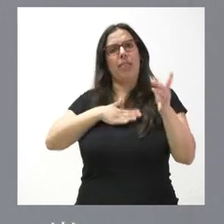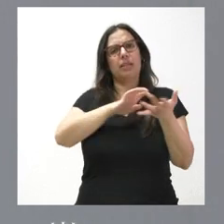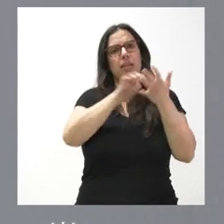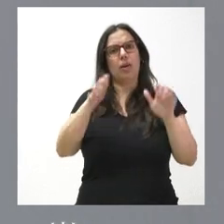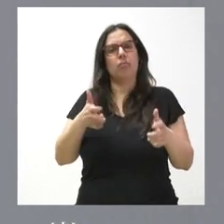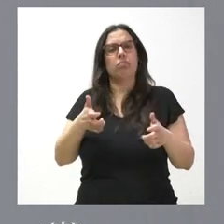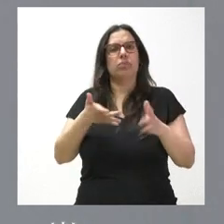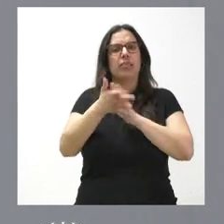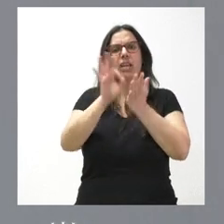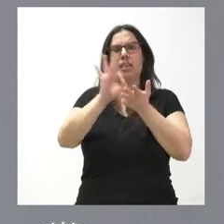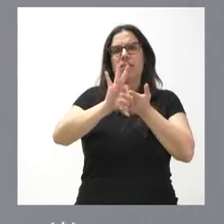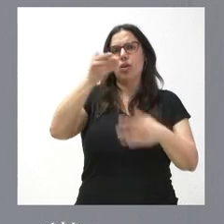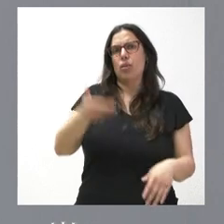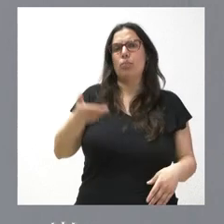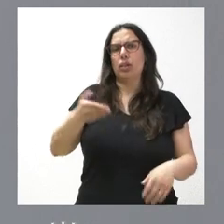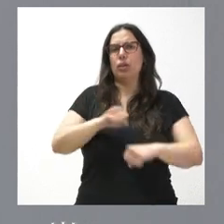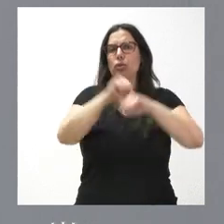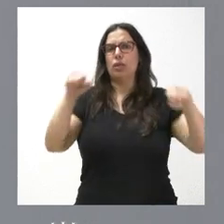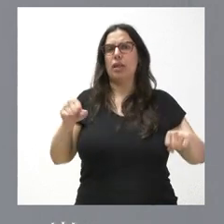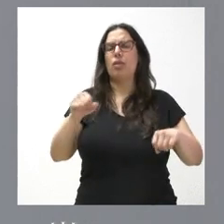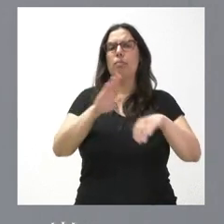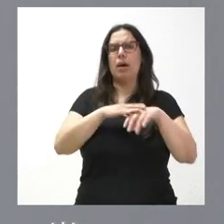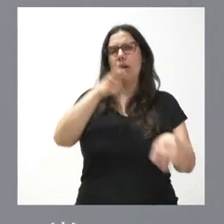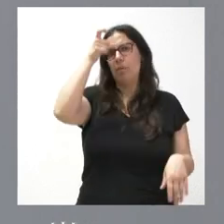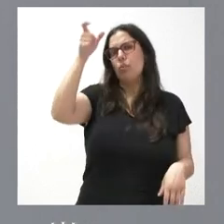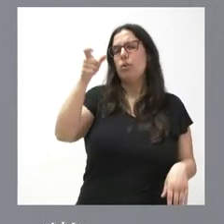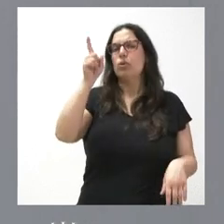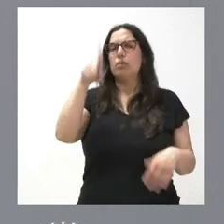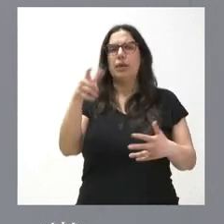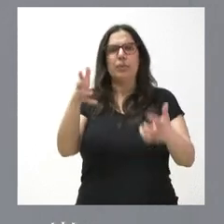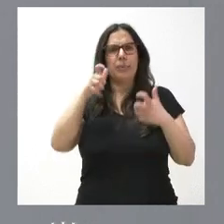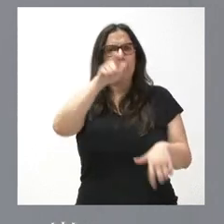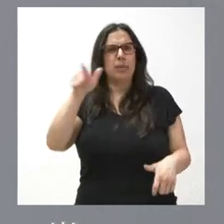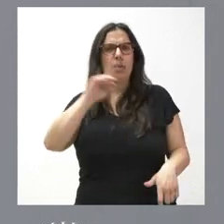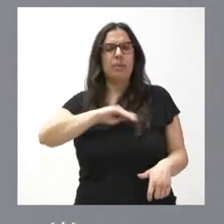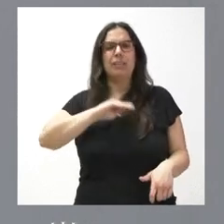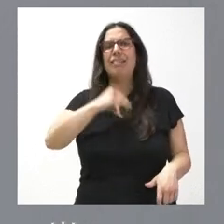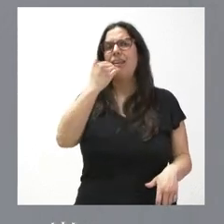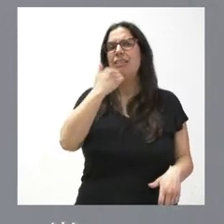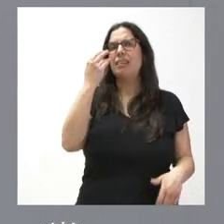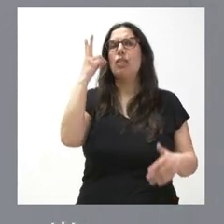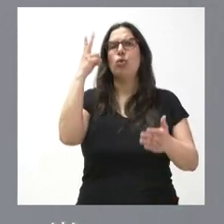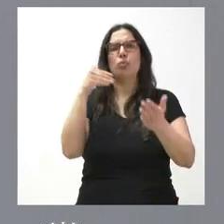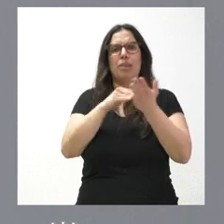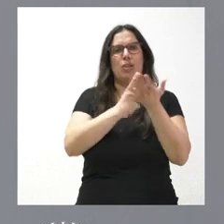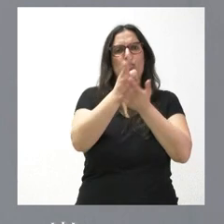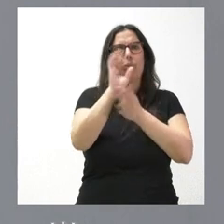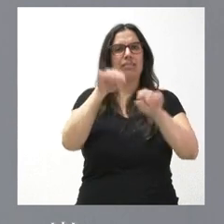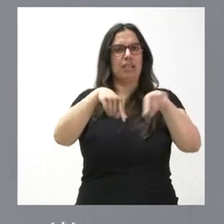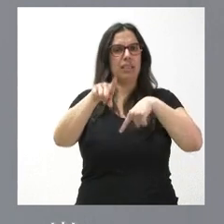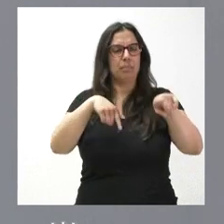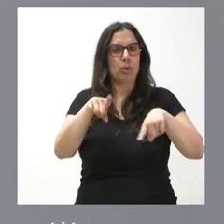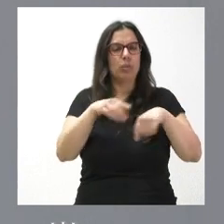consolidar un servicio muy importante al mundo urbano que beneficia a muchísimas personas, casi 2.000 rutas de transporte